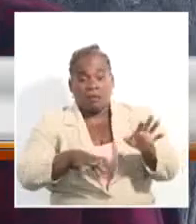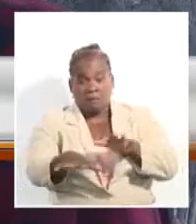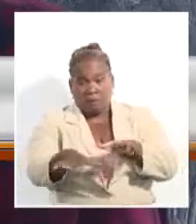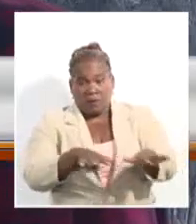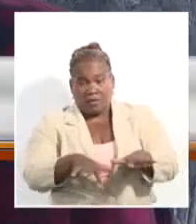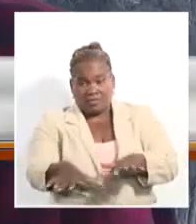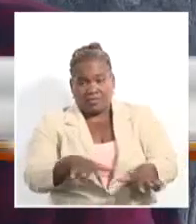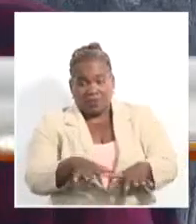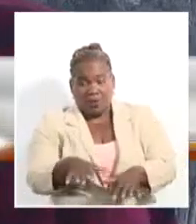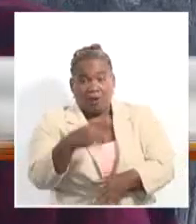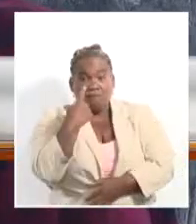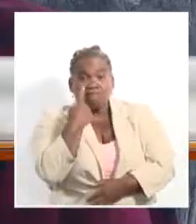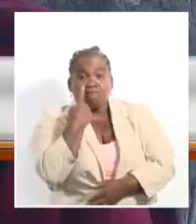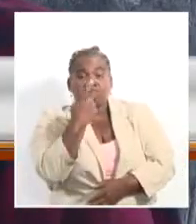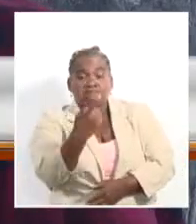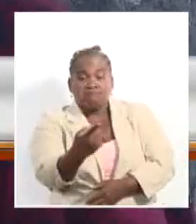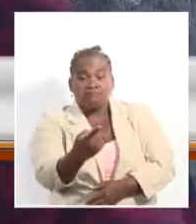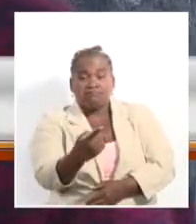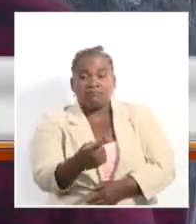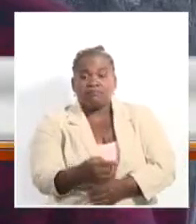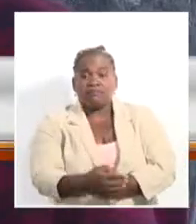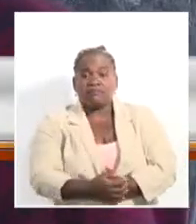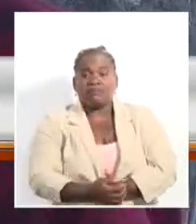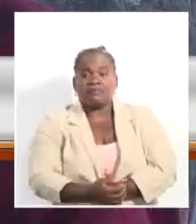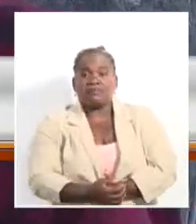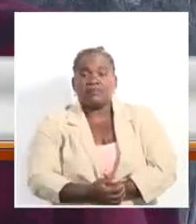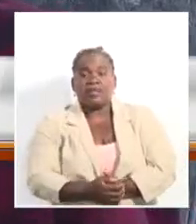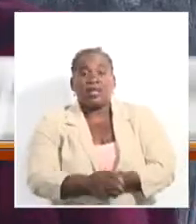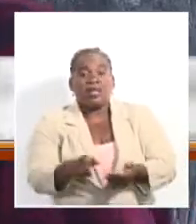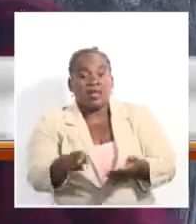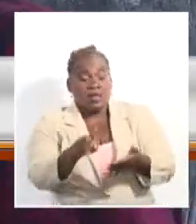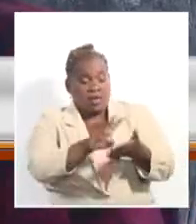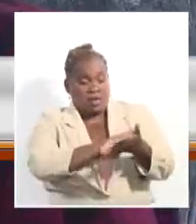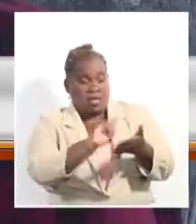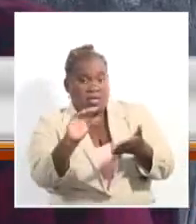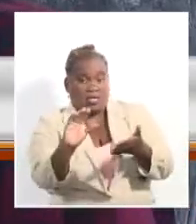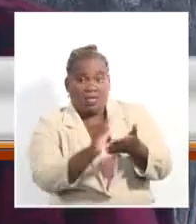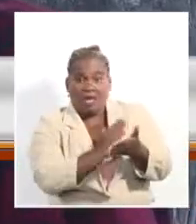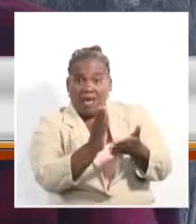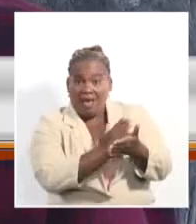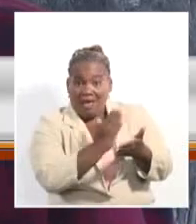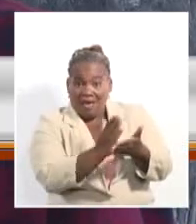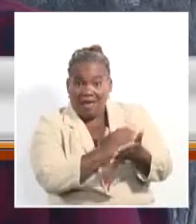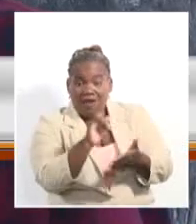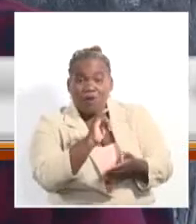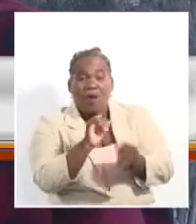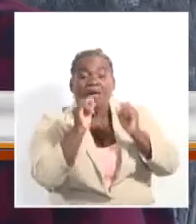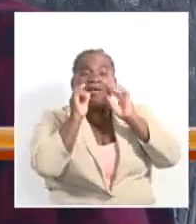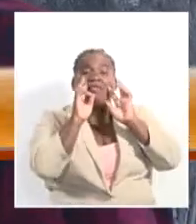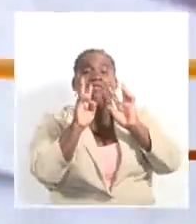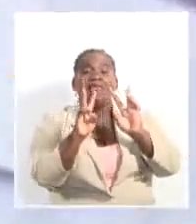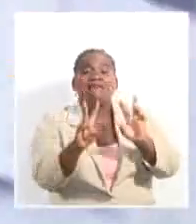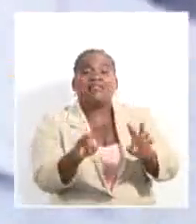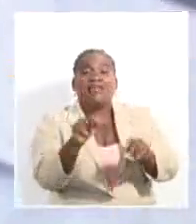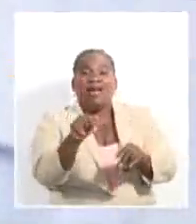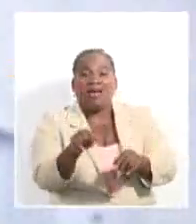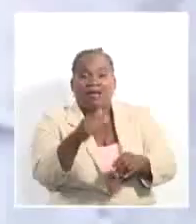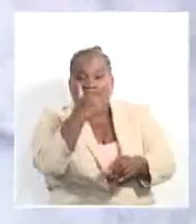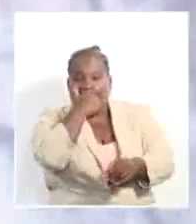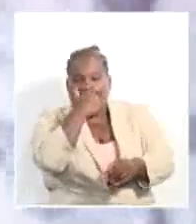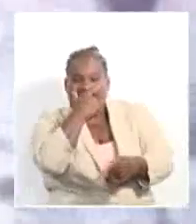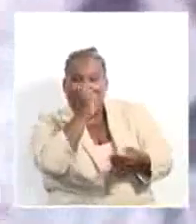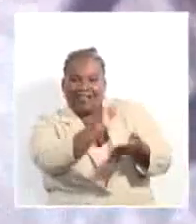de apreciación, en este caso literaria, y también sobre la vida de Nicolás Guillén en